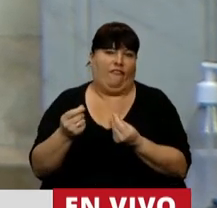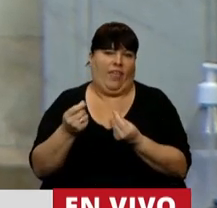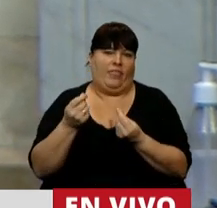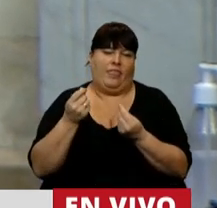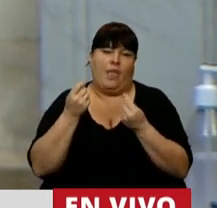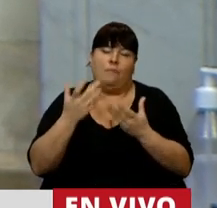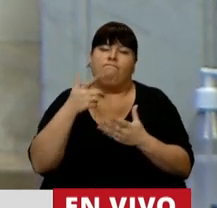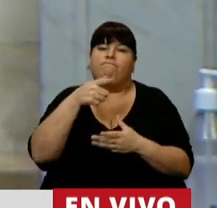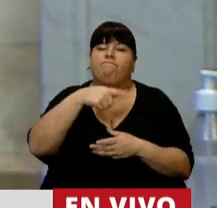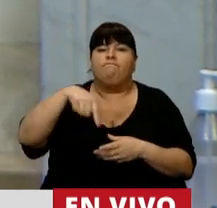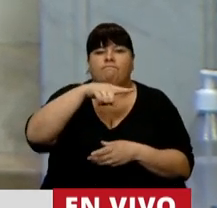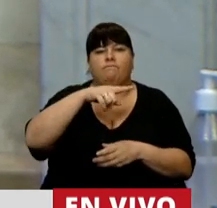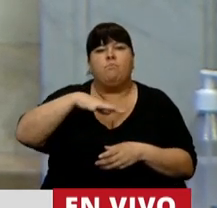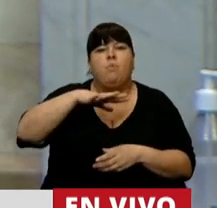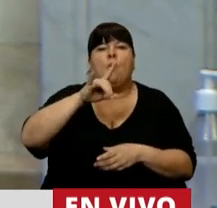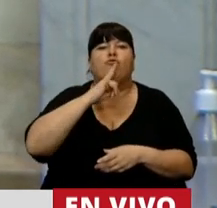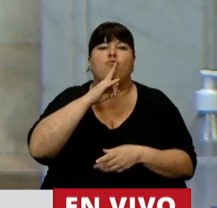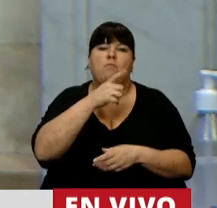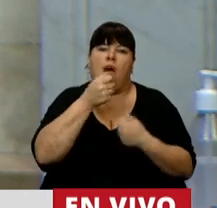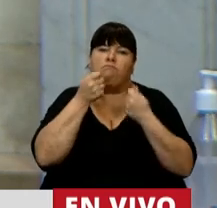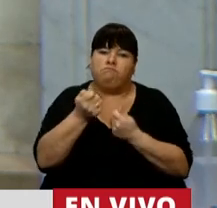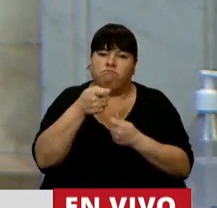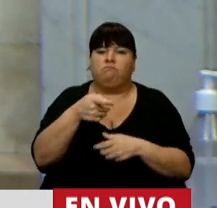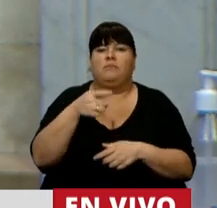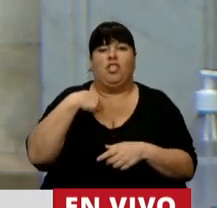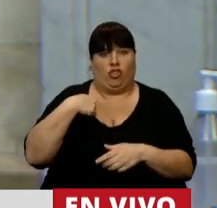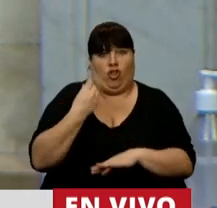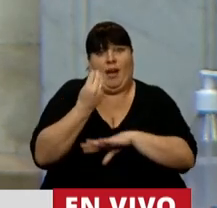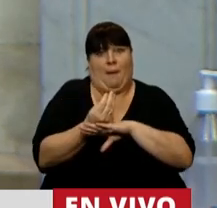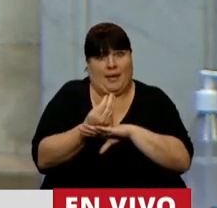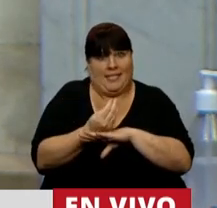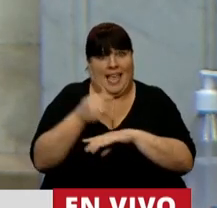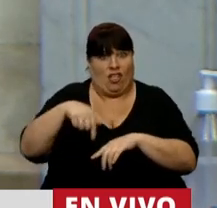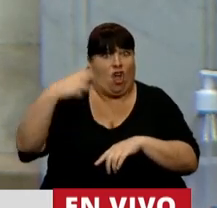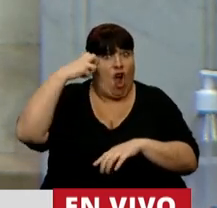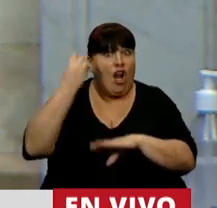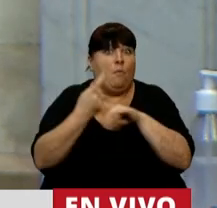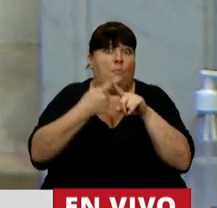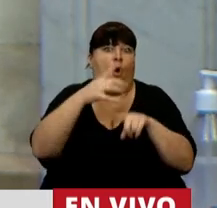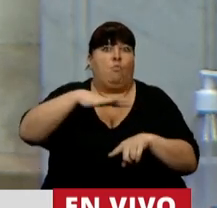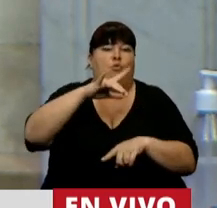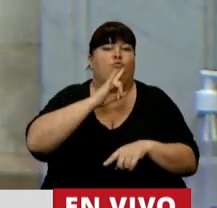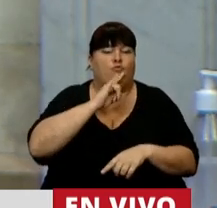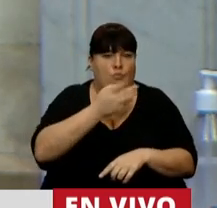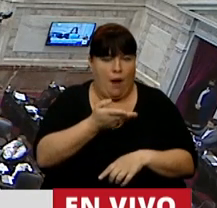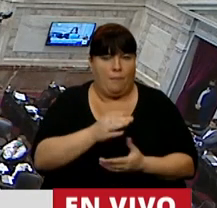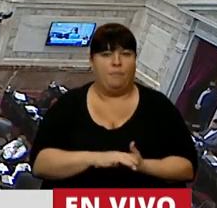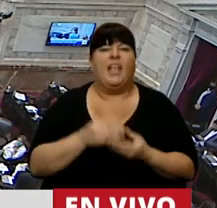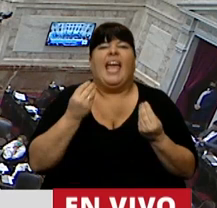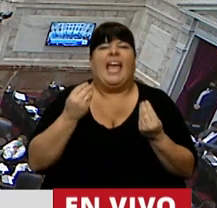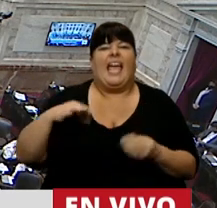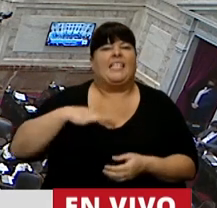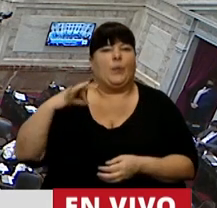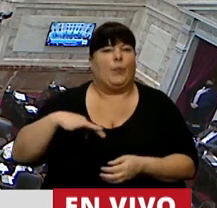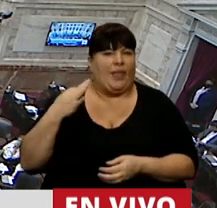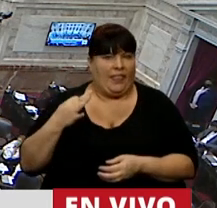valores que sostiene el pueblo tucumano a quien represento en este Congreso. ¿Qué es la vida?